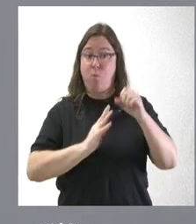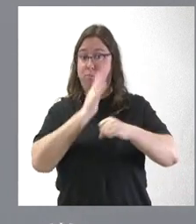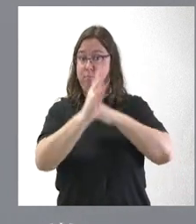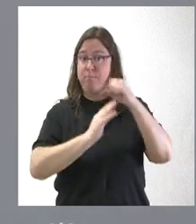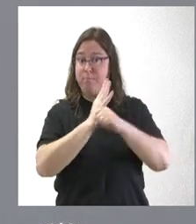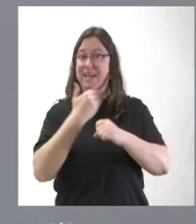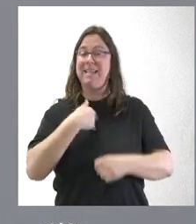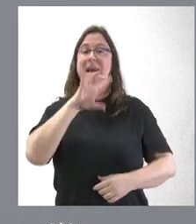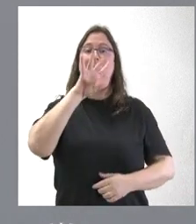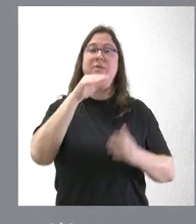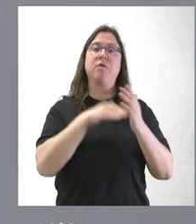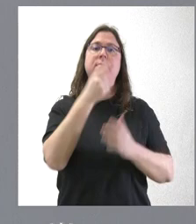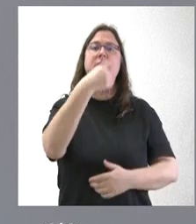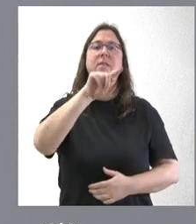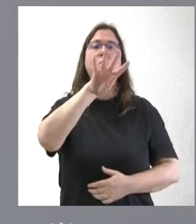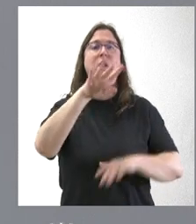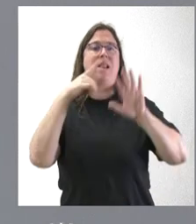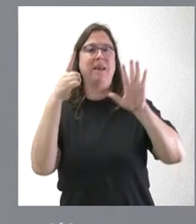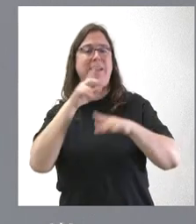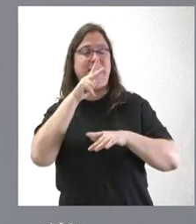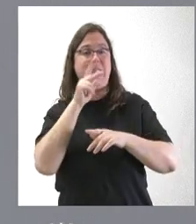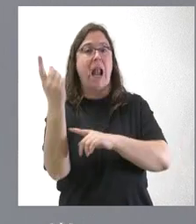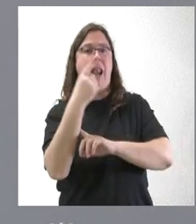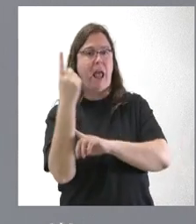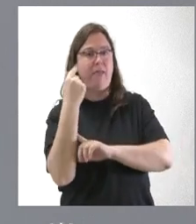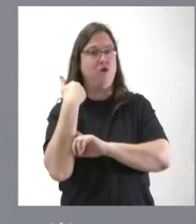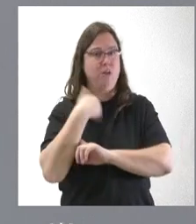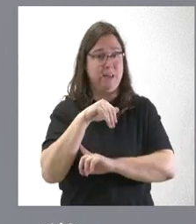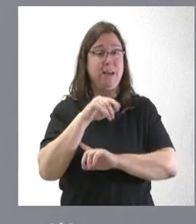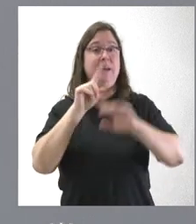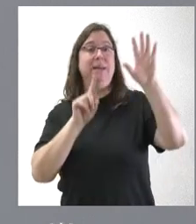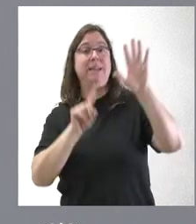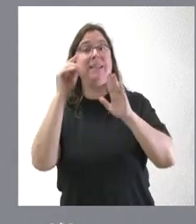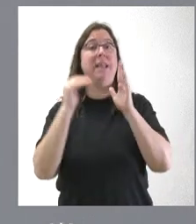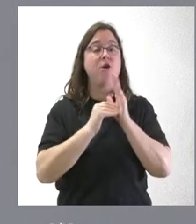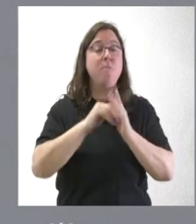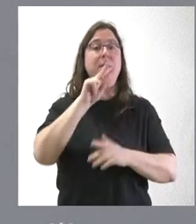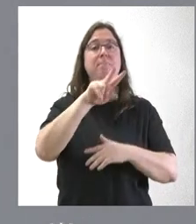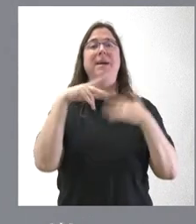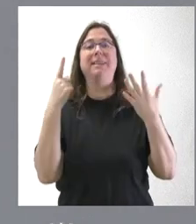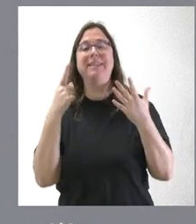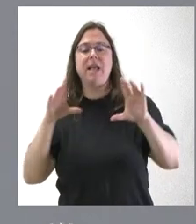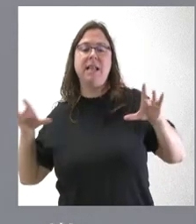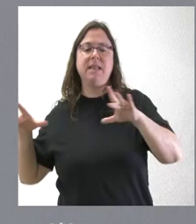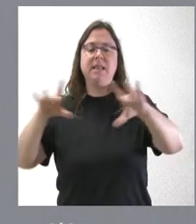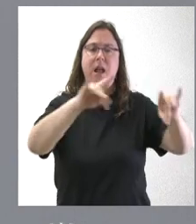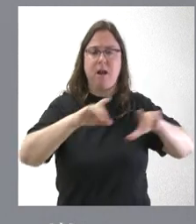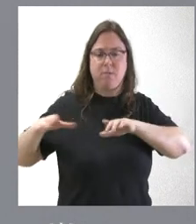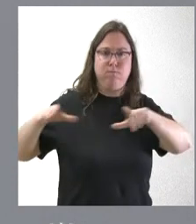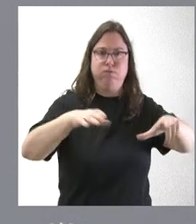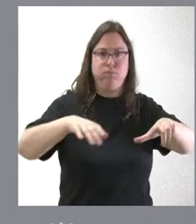14.146 hectáreas de regadío, 61.026 hectáreas de concentración parcelaria,